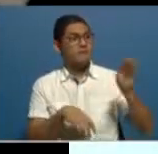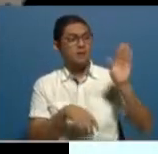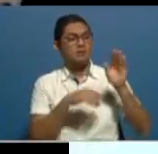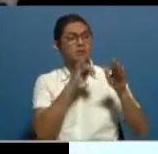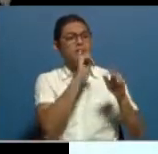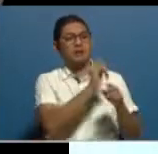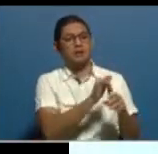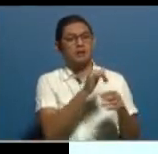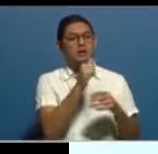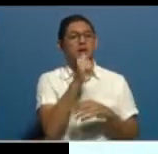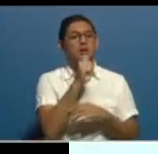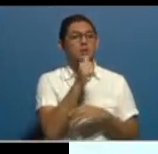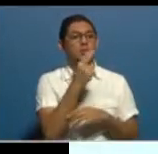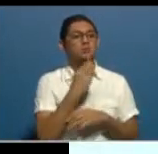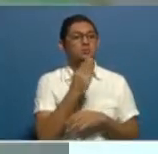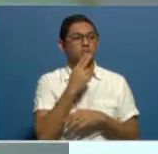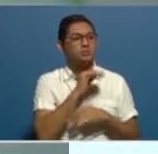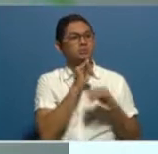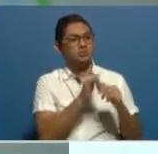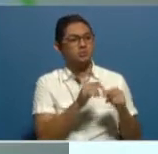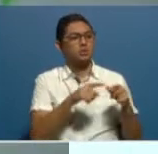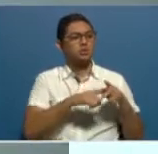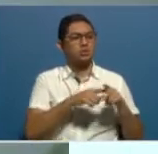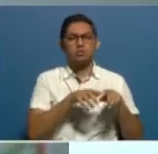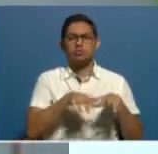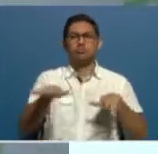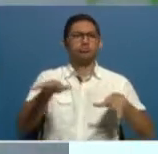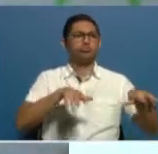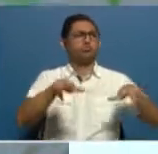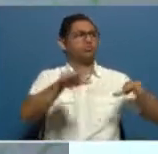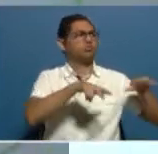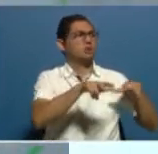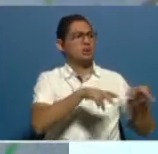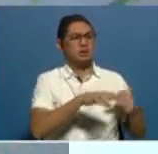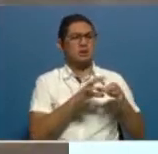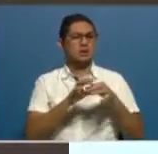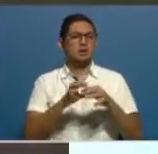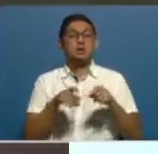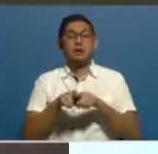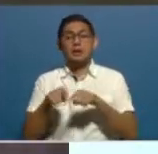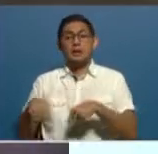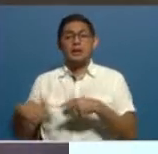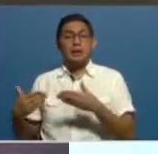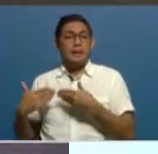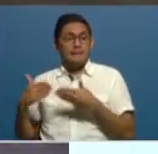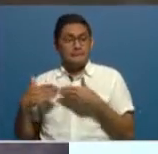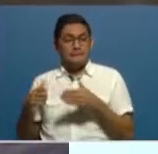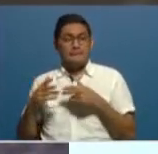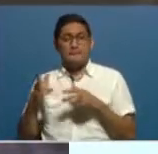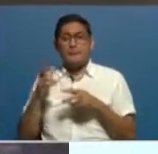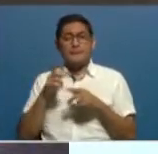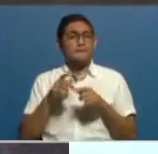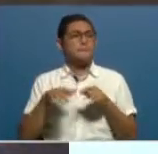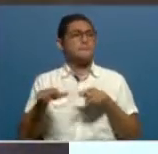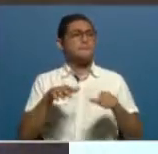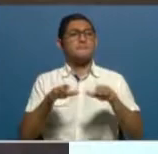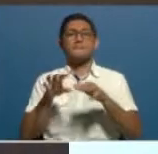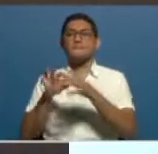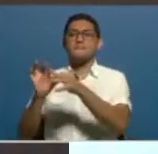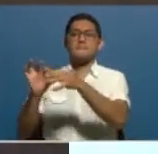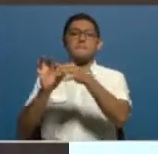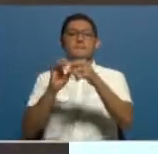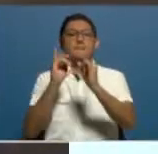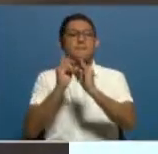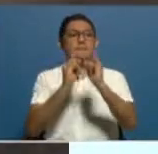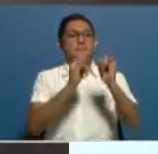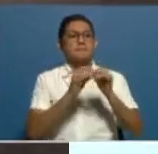para el Pleno, vamos a mantener monitoreando desde el Centro Nacional acá en Panamá, conjunto con todas las otras instituciones